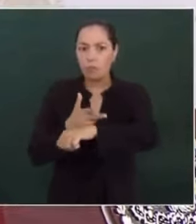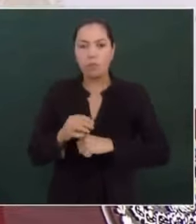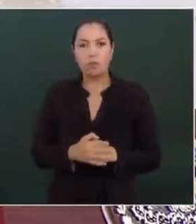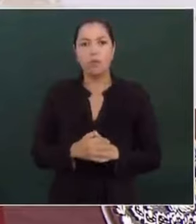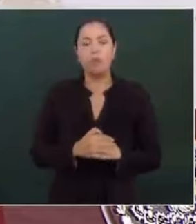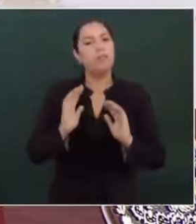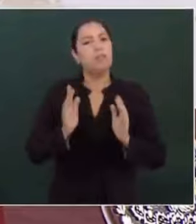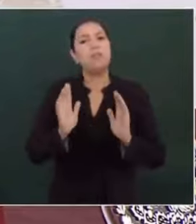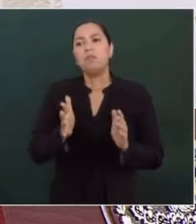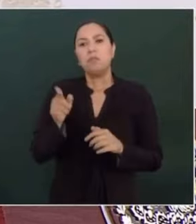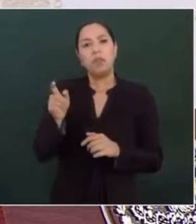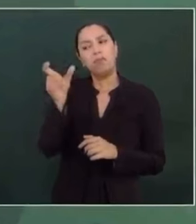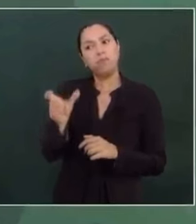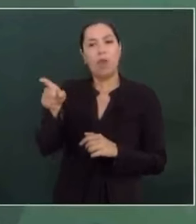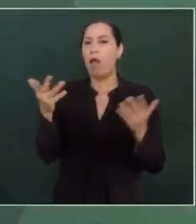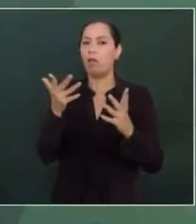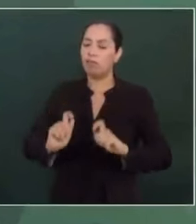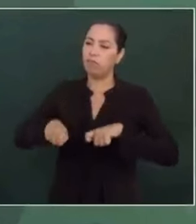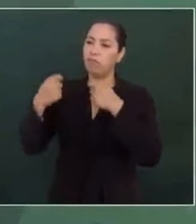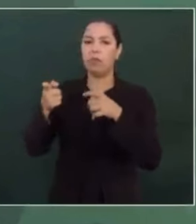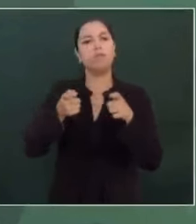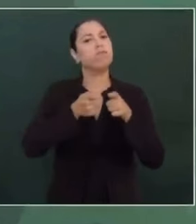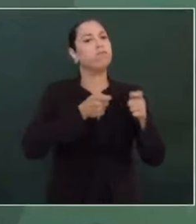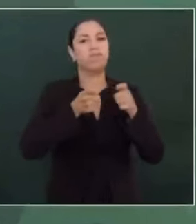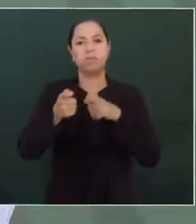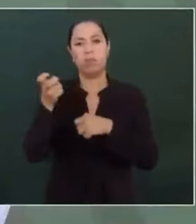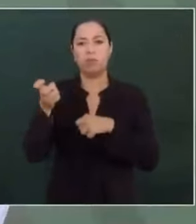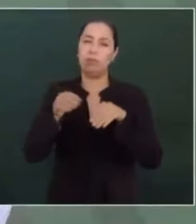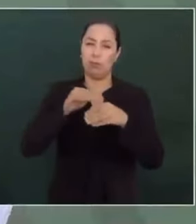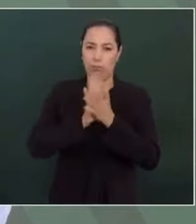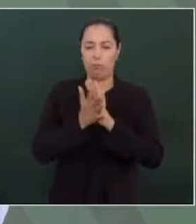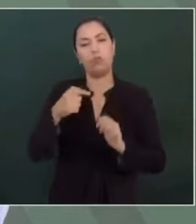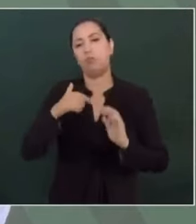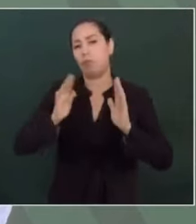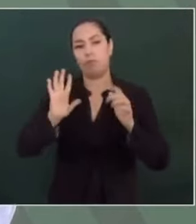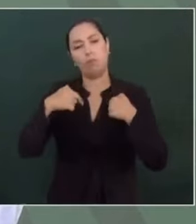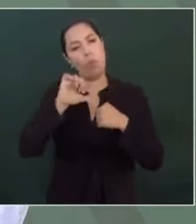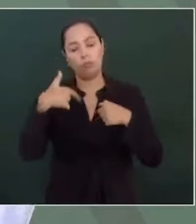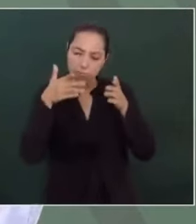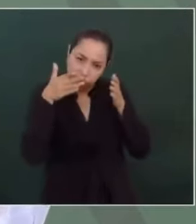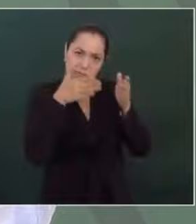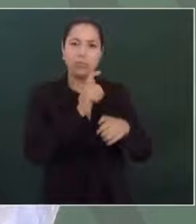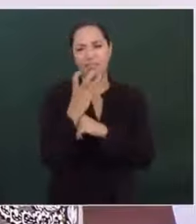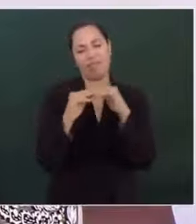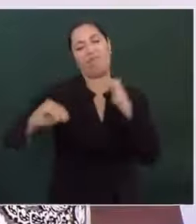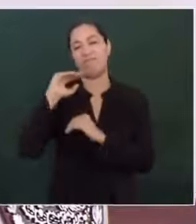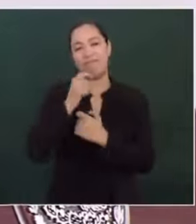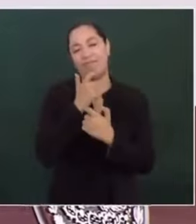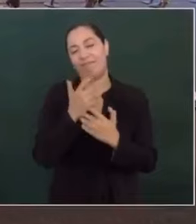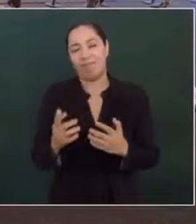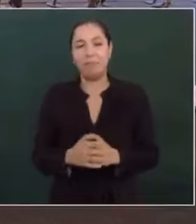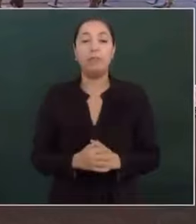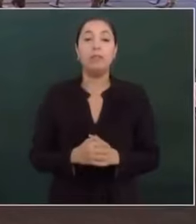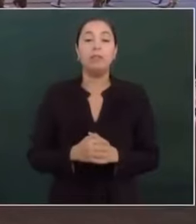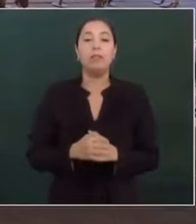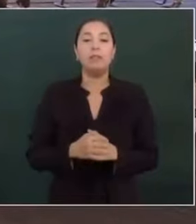Entonces ya es la que dirige el movimiento de transformación. Yo estoy ya dedicado a terminar obras. Pero bueno,